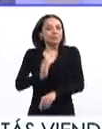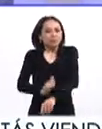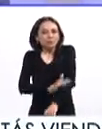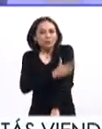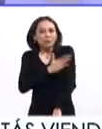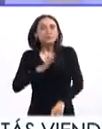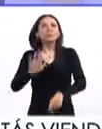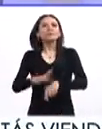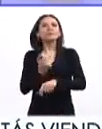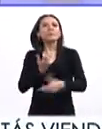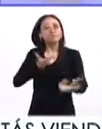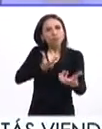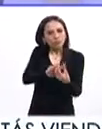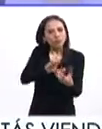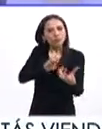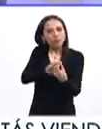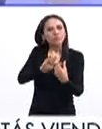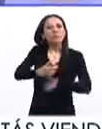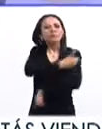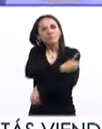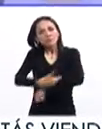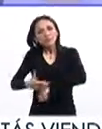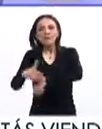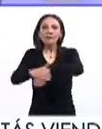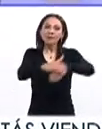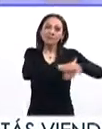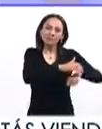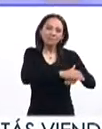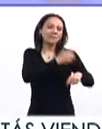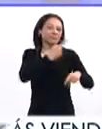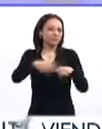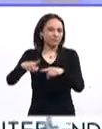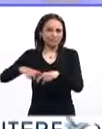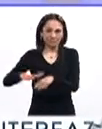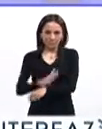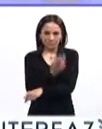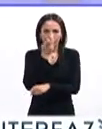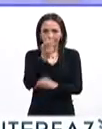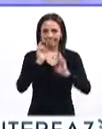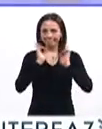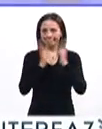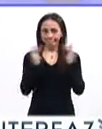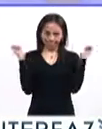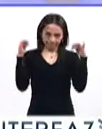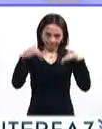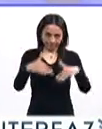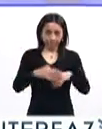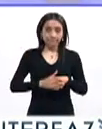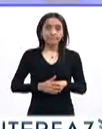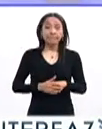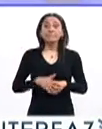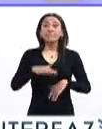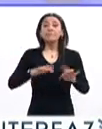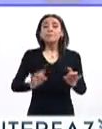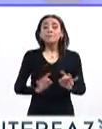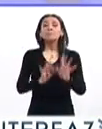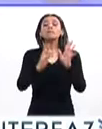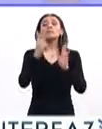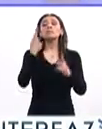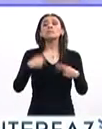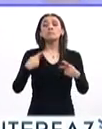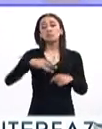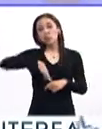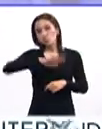y encuentros familiares, comúnmente con los amigos, en fin, y bueno, cuando se pierde alguien, impacta quizá